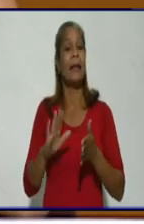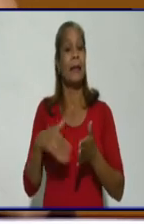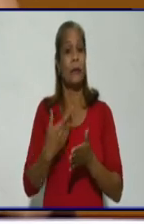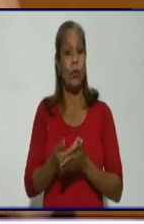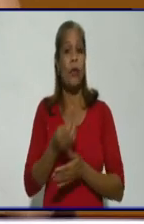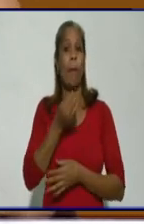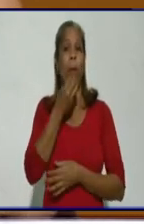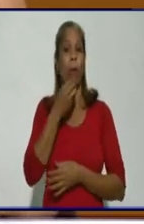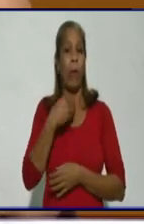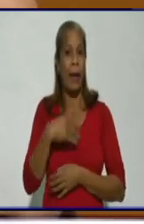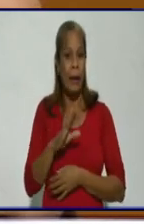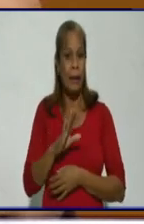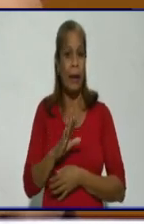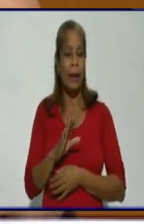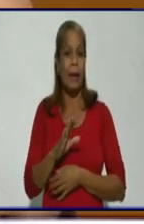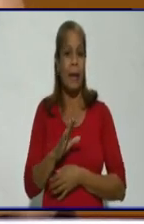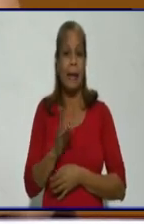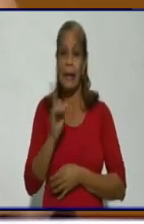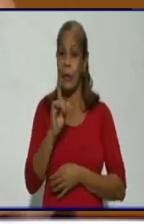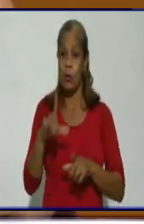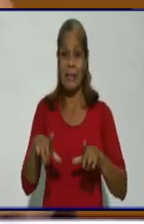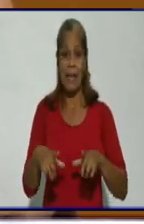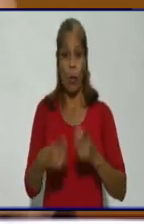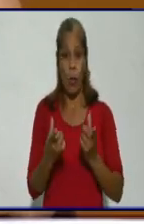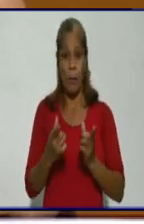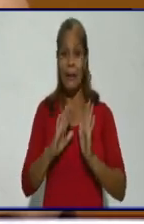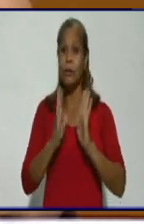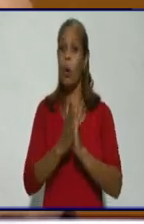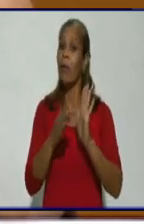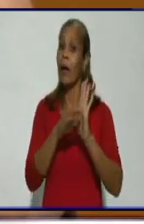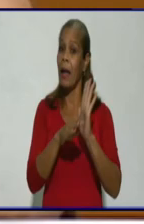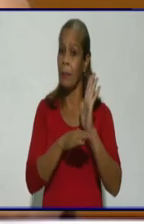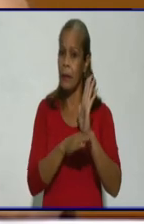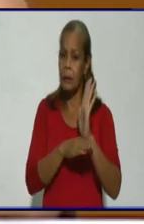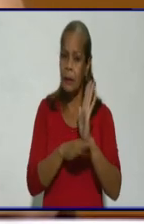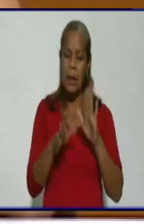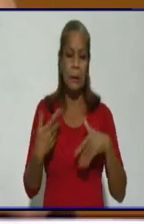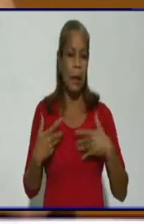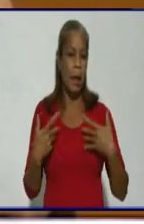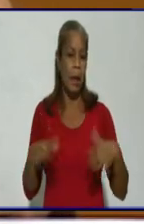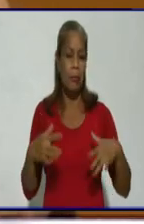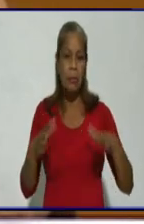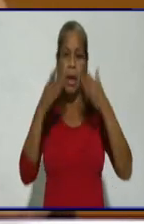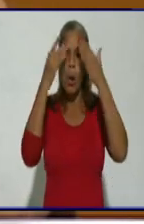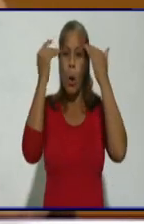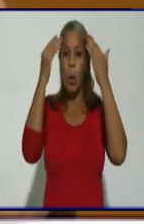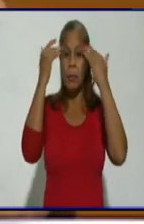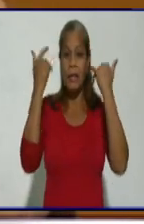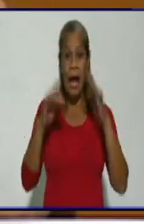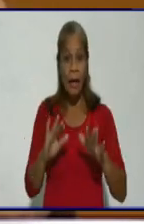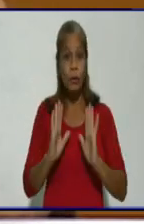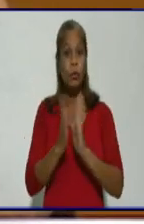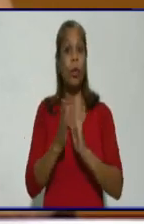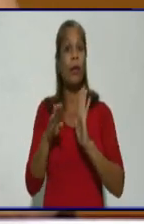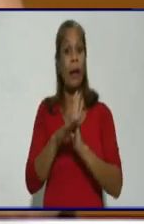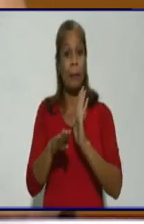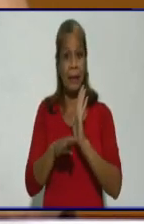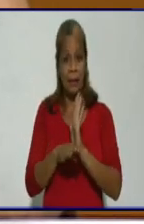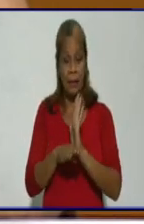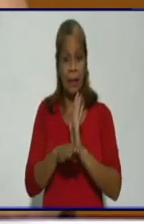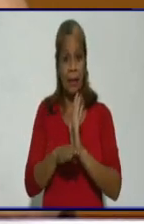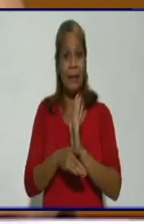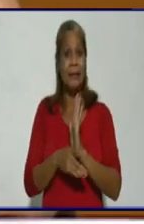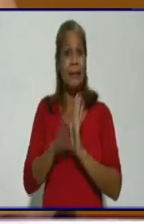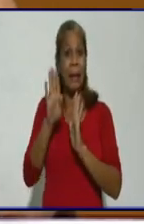de no cumplirse con lo establecido, de relajar la disciplina, de disminuir la percepción del riesgo, de